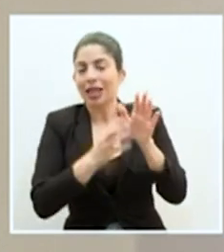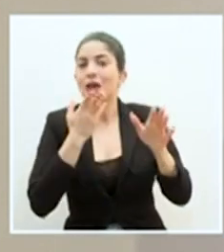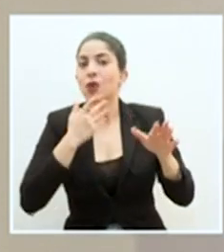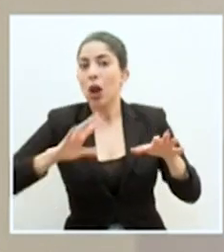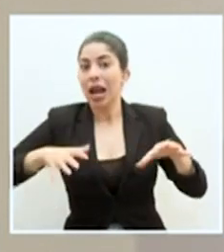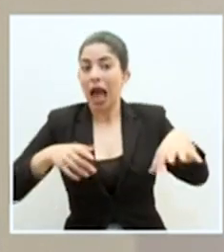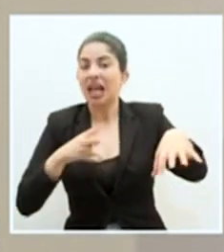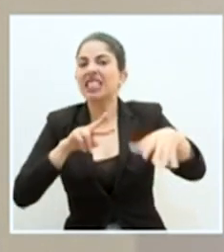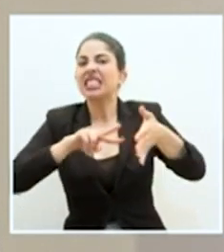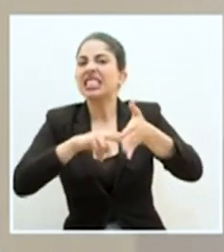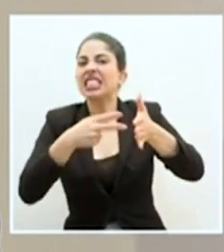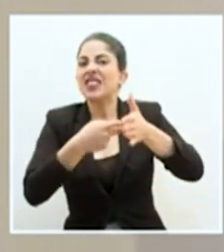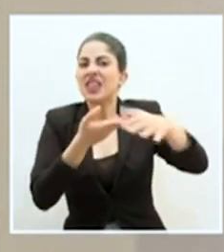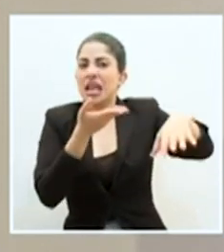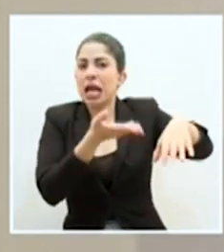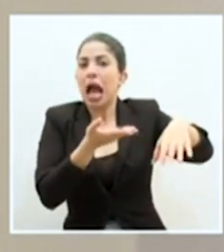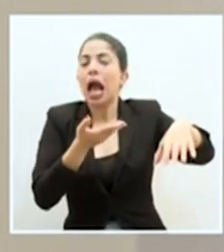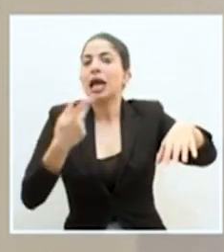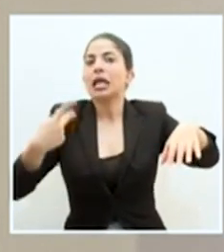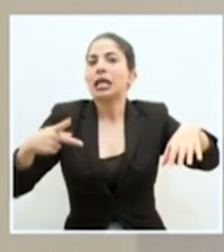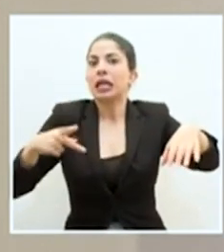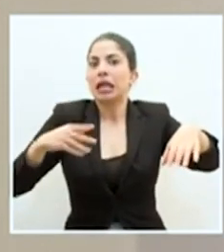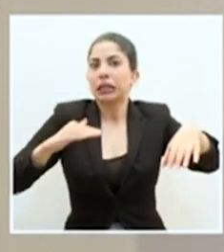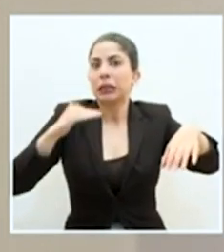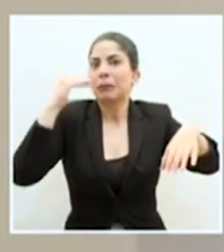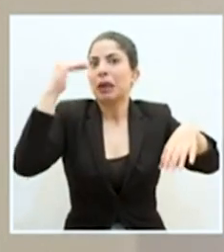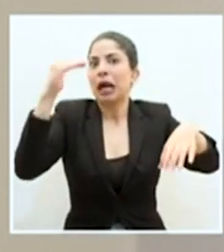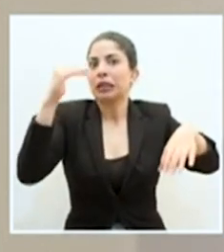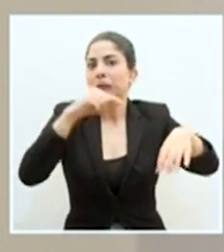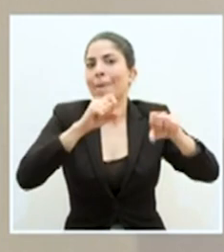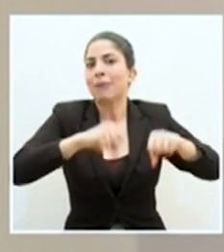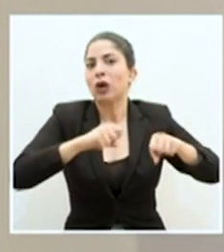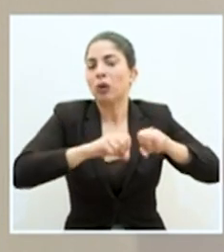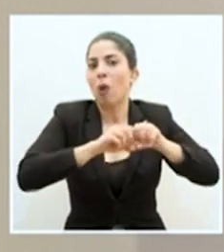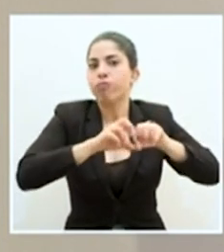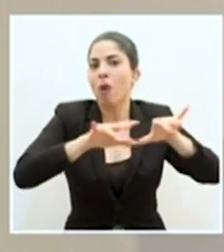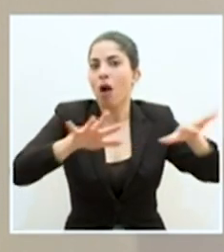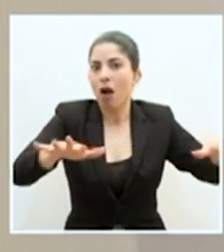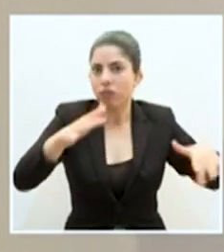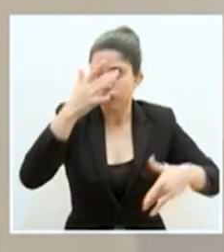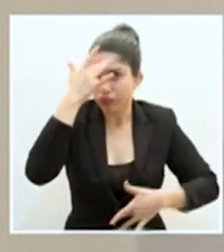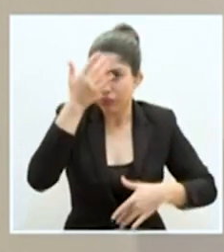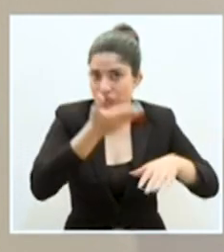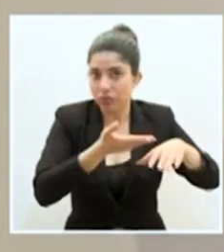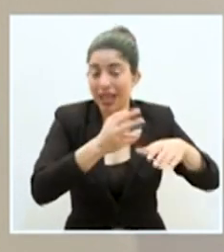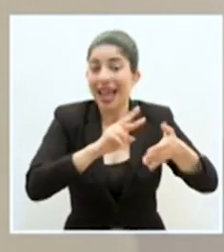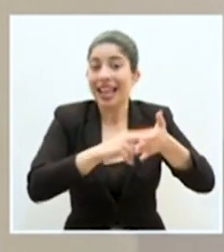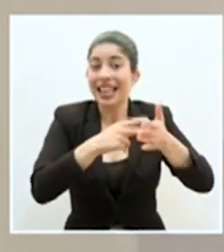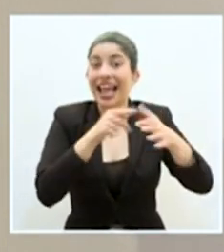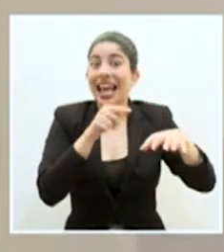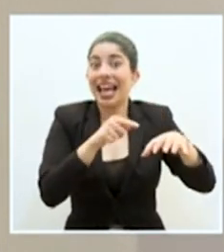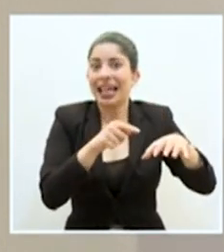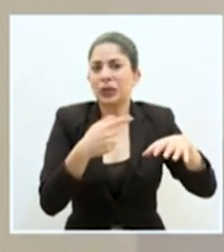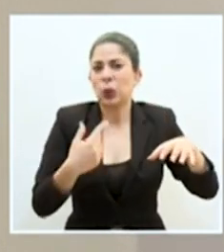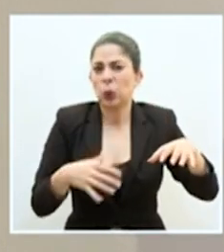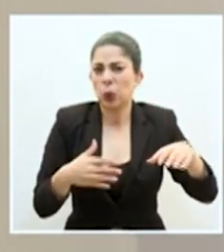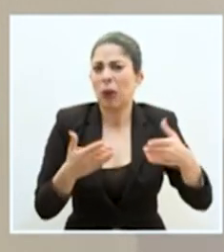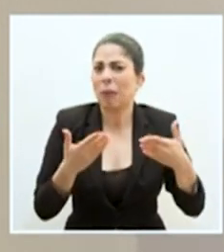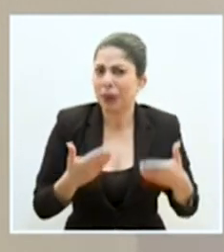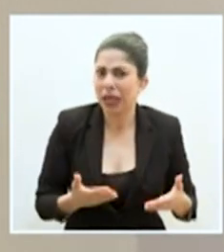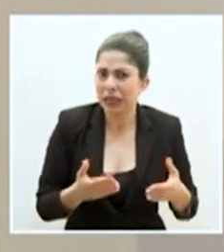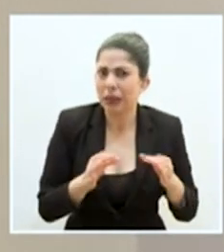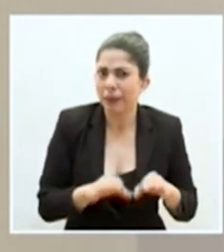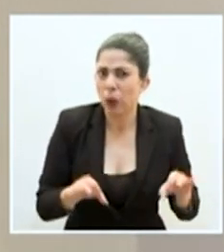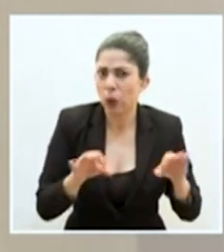es porque hay un riesgo mayor de que se establezca transmisión comunitaria. Y pues obviamente eso es un criterio que pesa mucho a la hora de